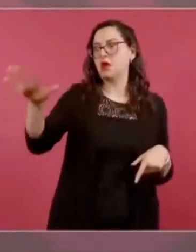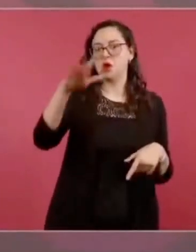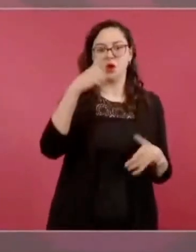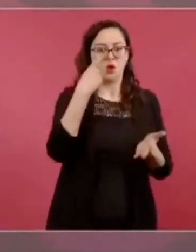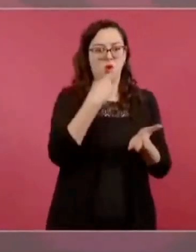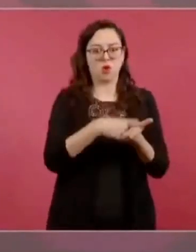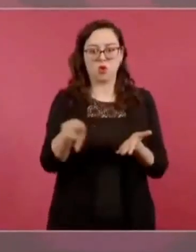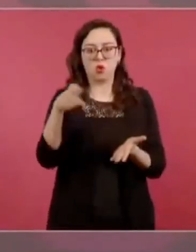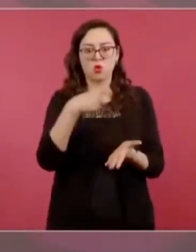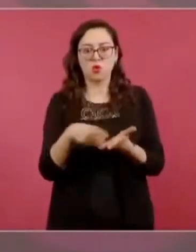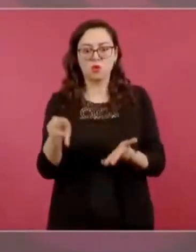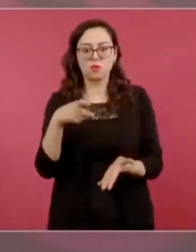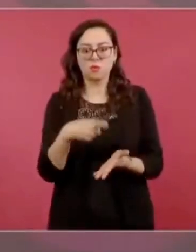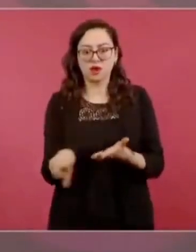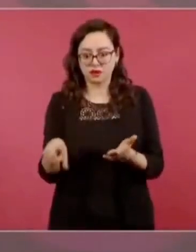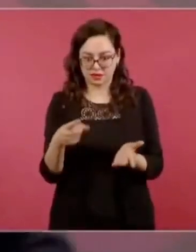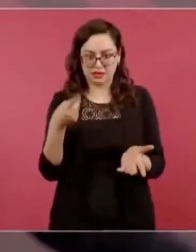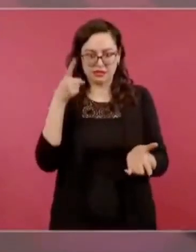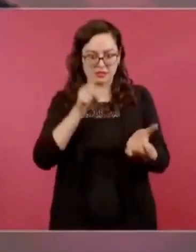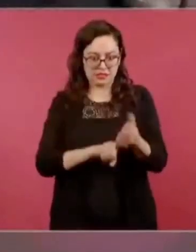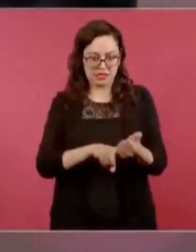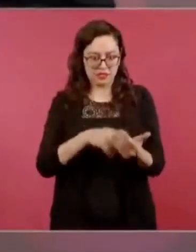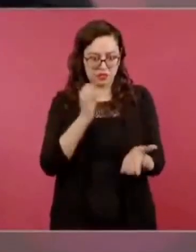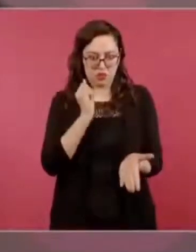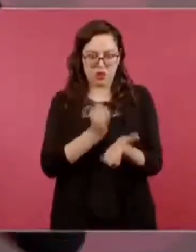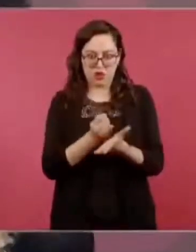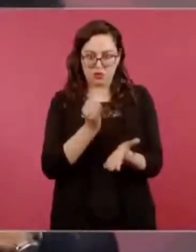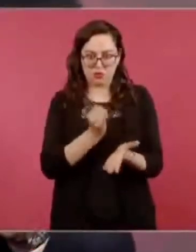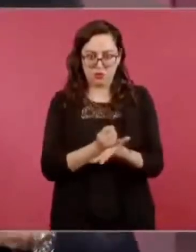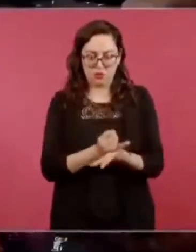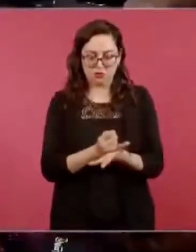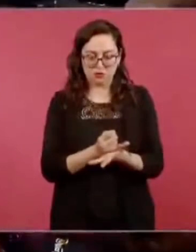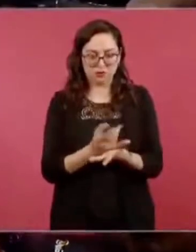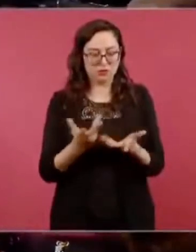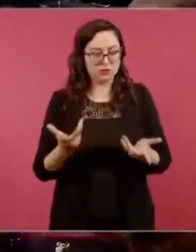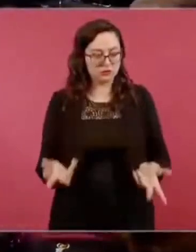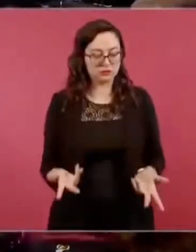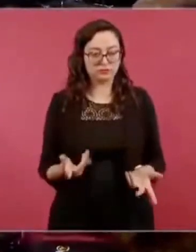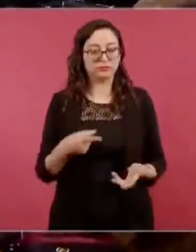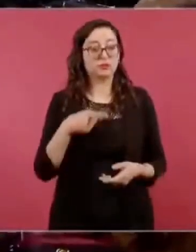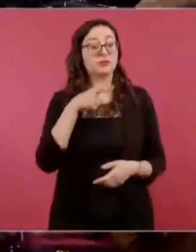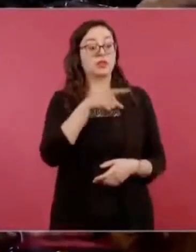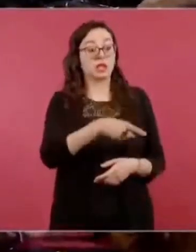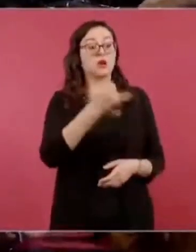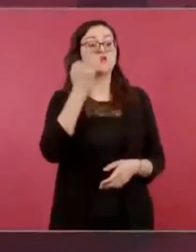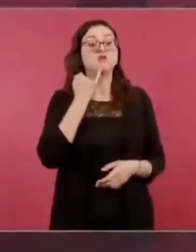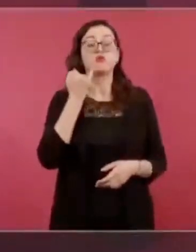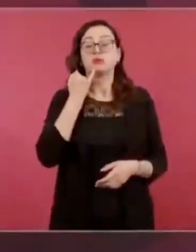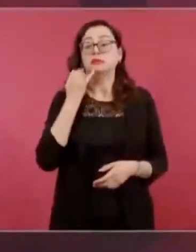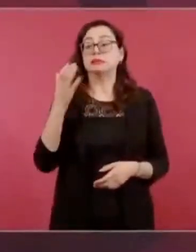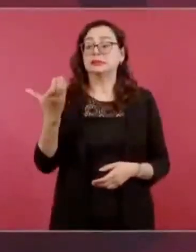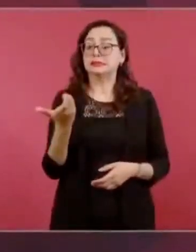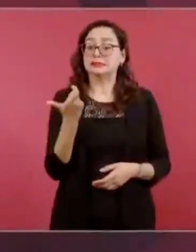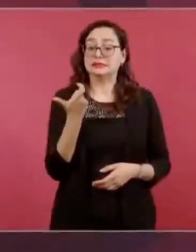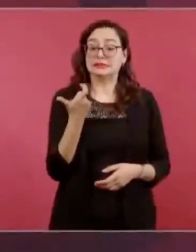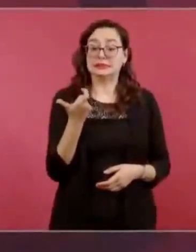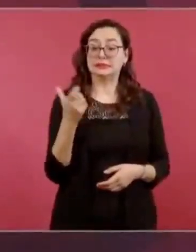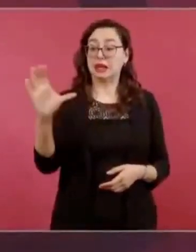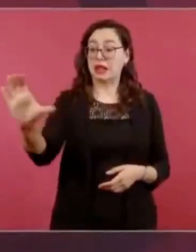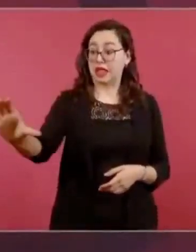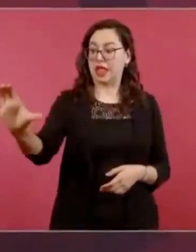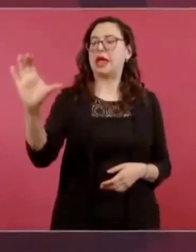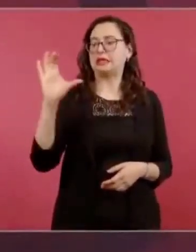Ni modo, que al devolverle el impuesto a Jugos del Valle, Jugos del Valle se lo